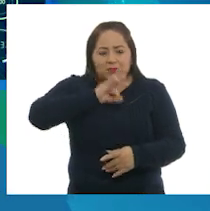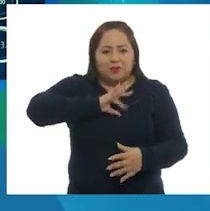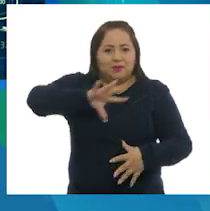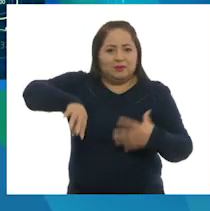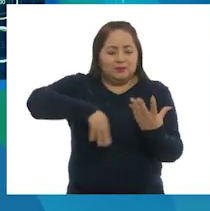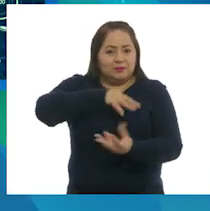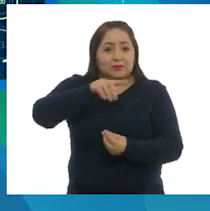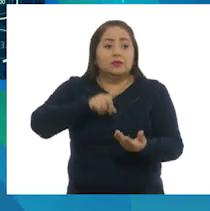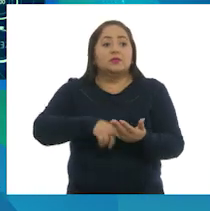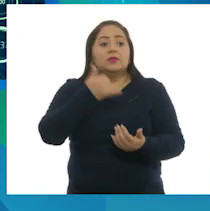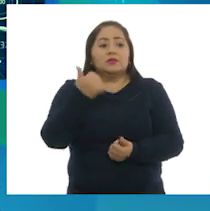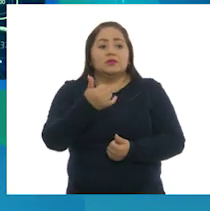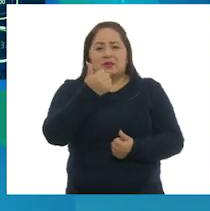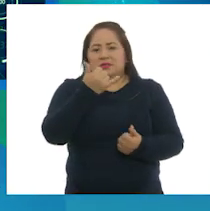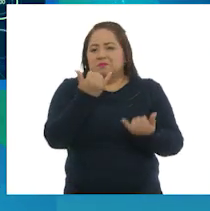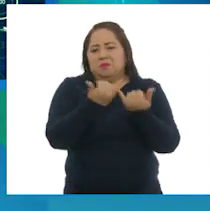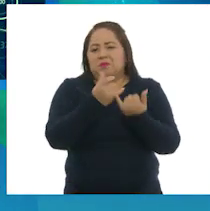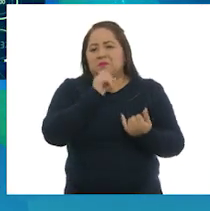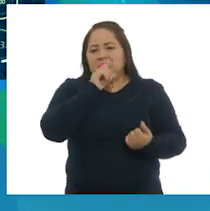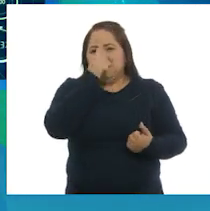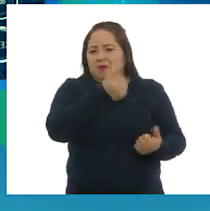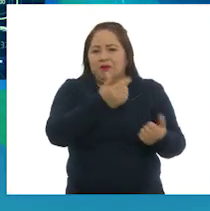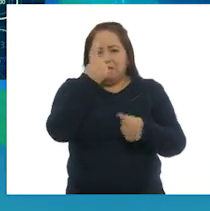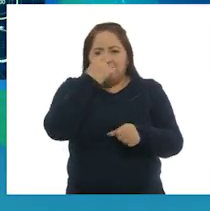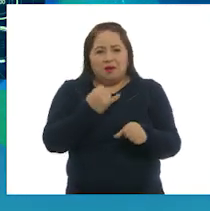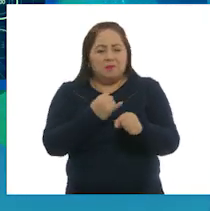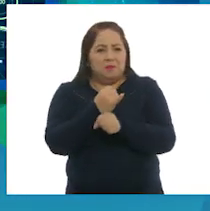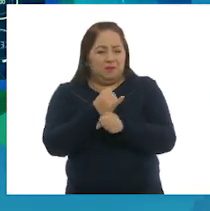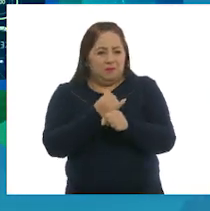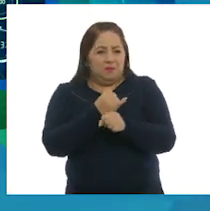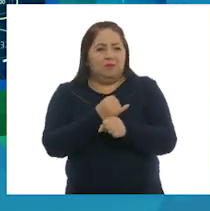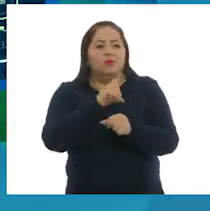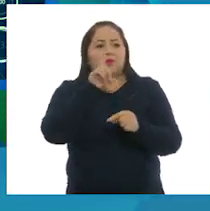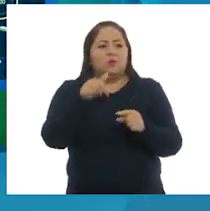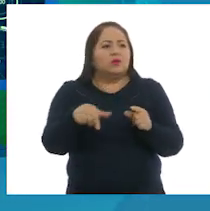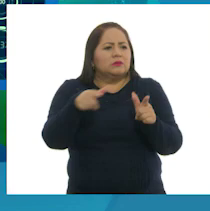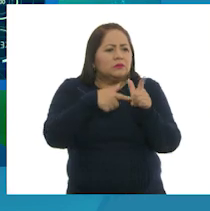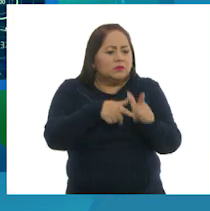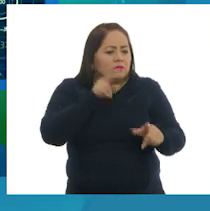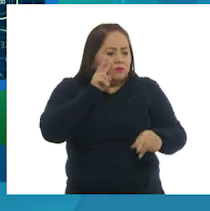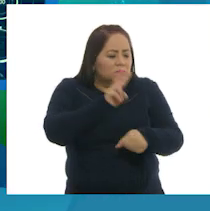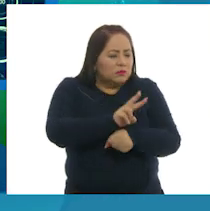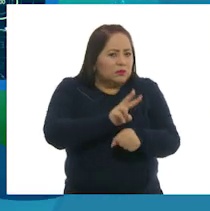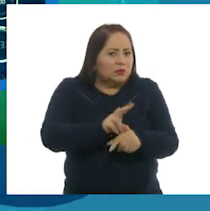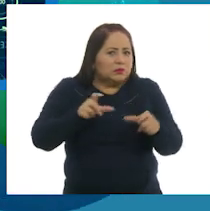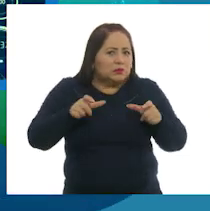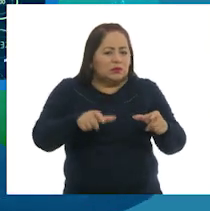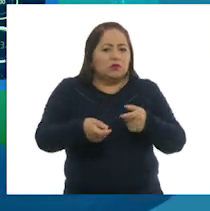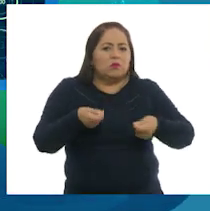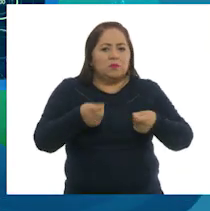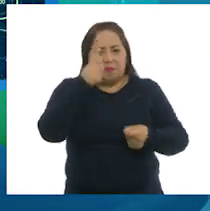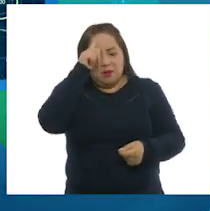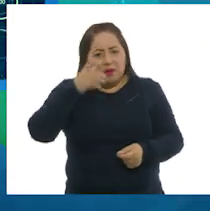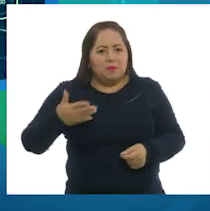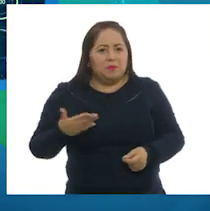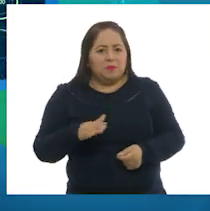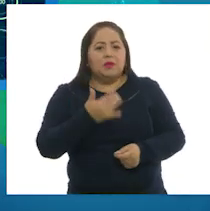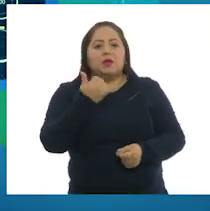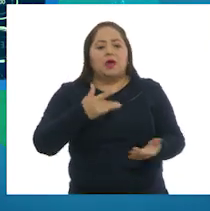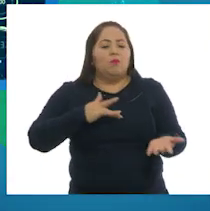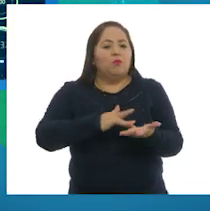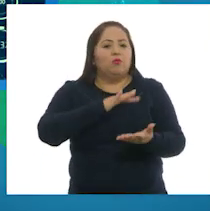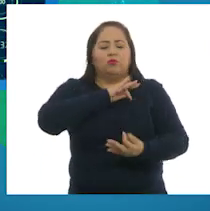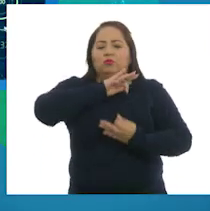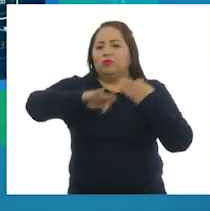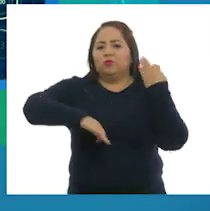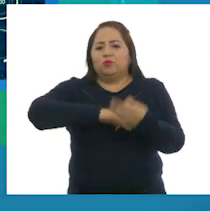Lleva a cabo acciones complementarias de investigación, seguimiento, vigilancia y control de la pesca y apoya en